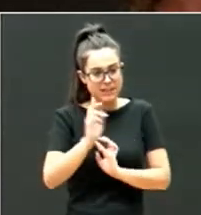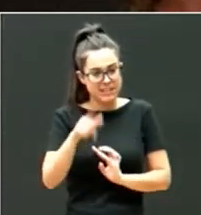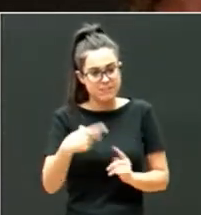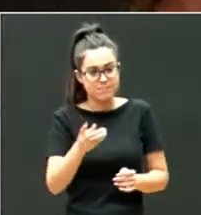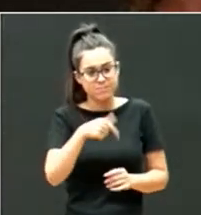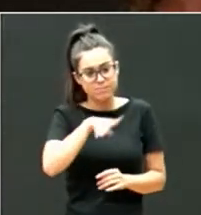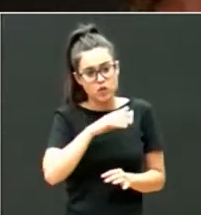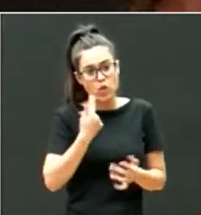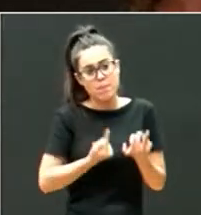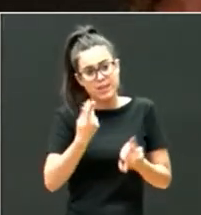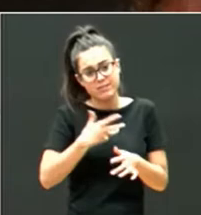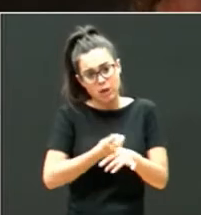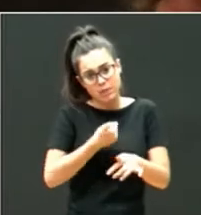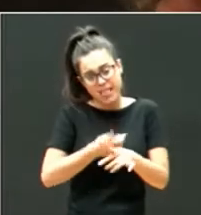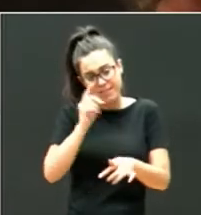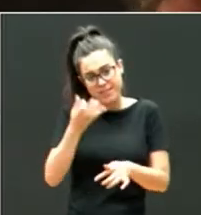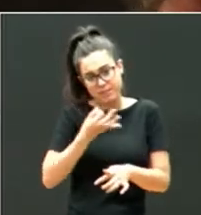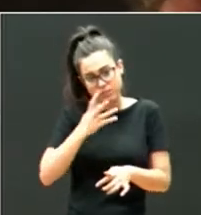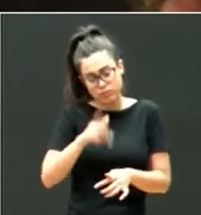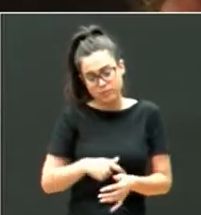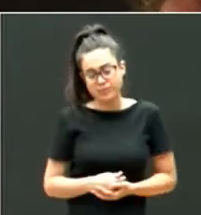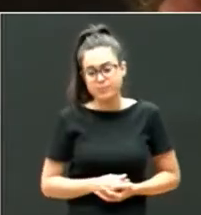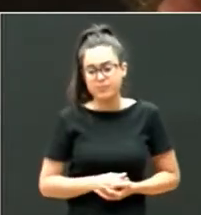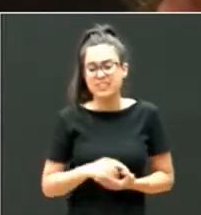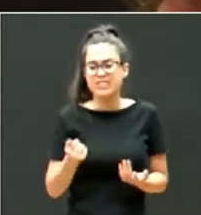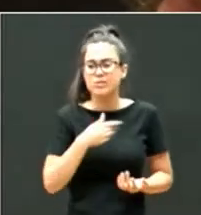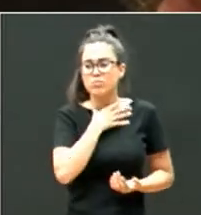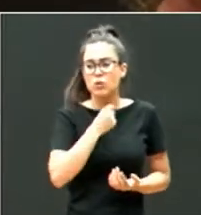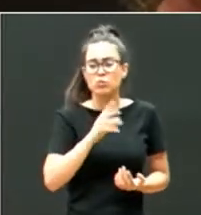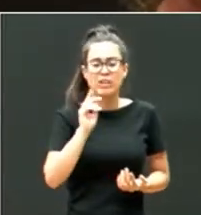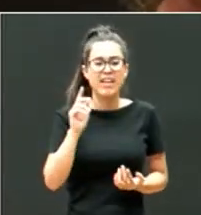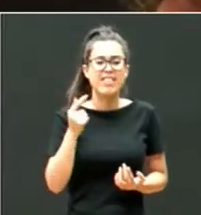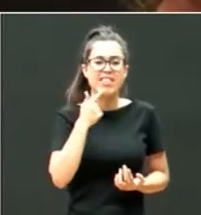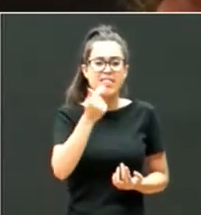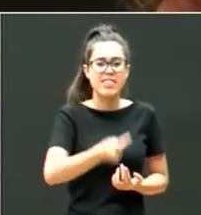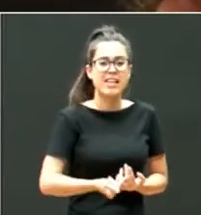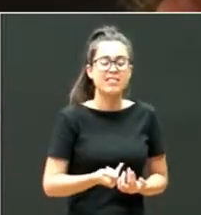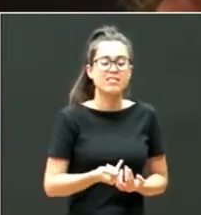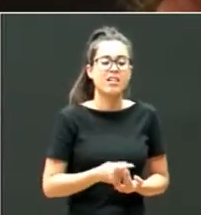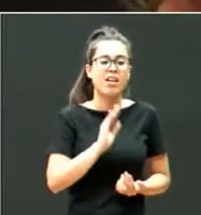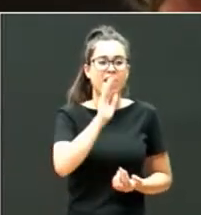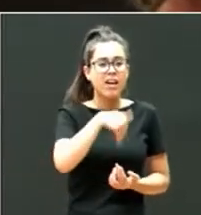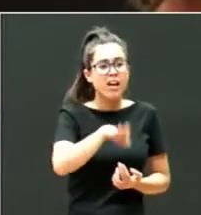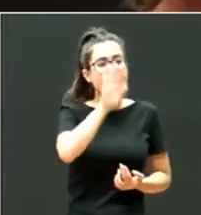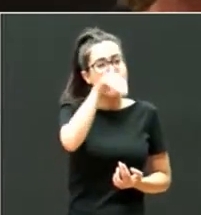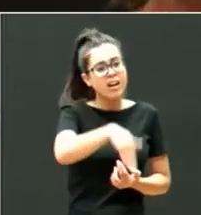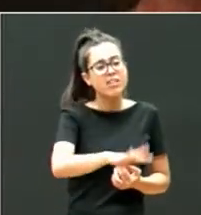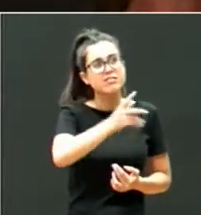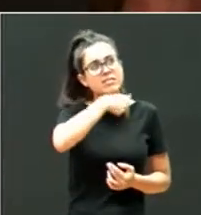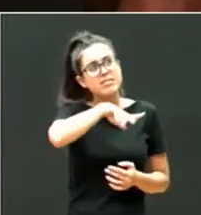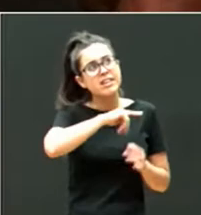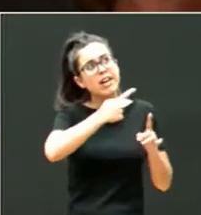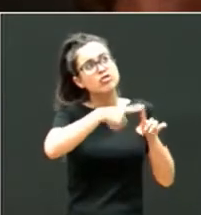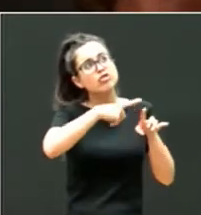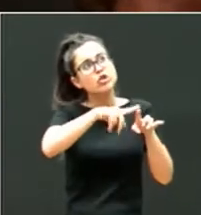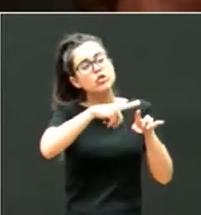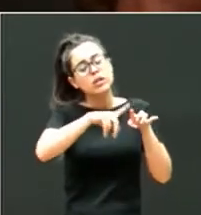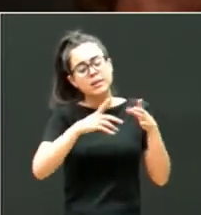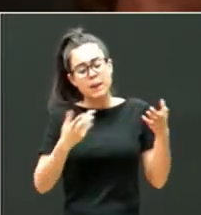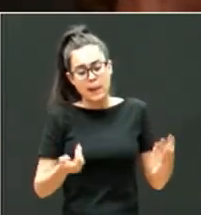pañal, etc. Entonces, me gustaría decir que esas idas y venidas, esas recuperar cosas que